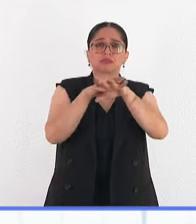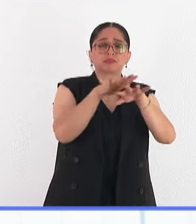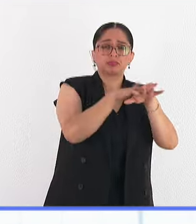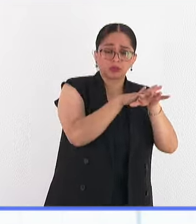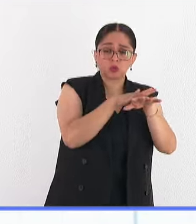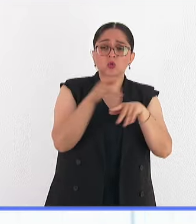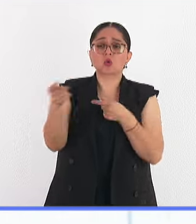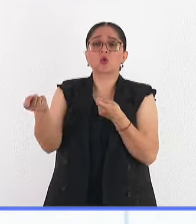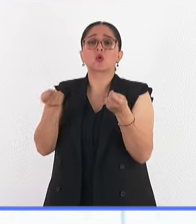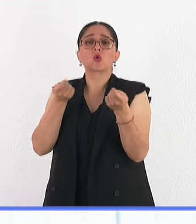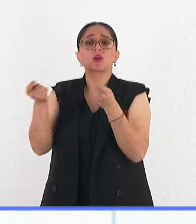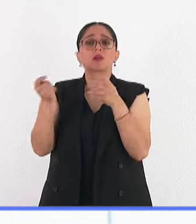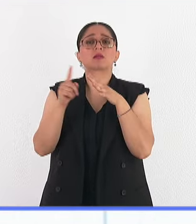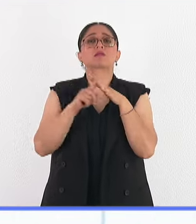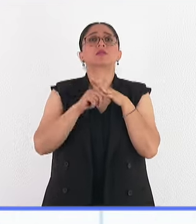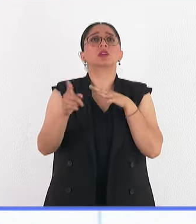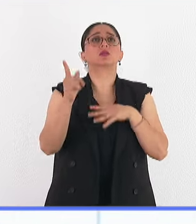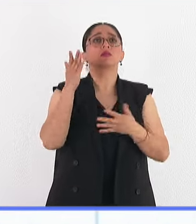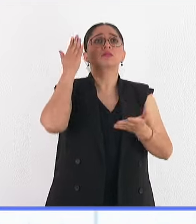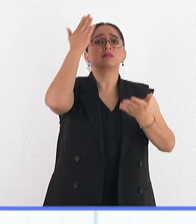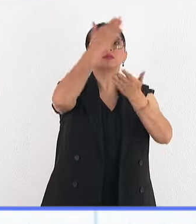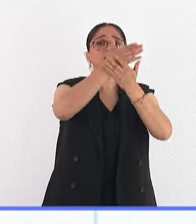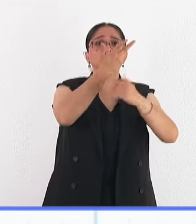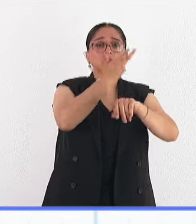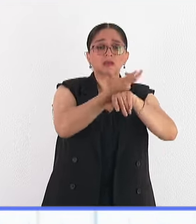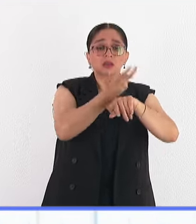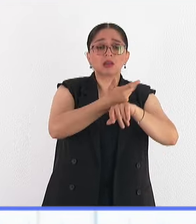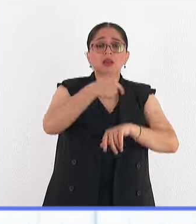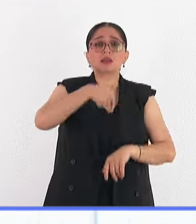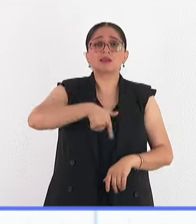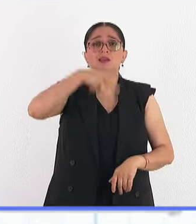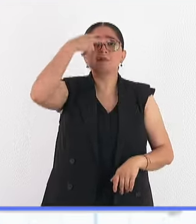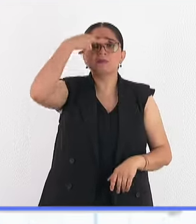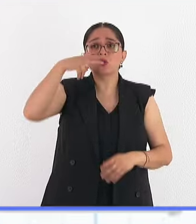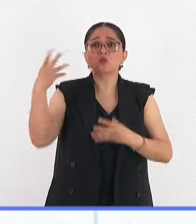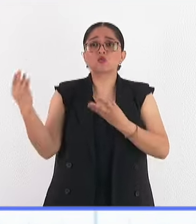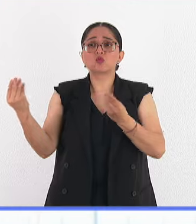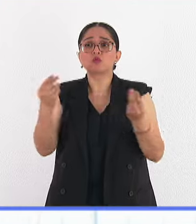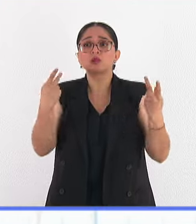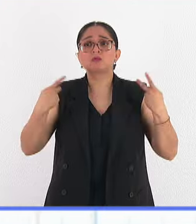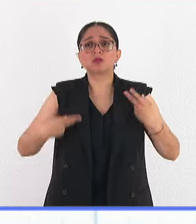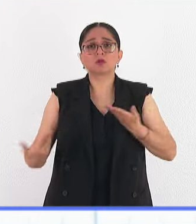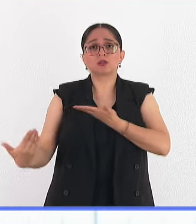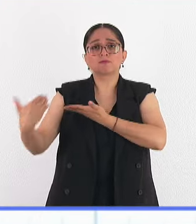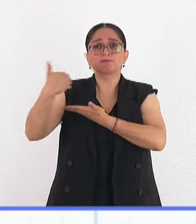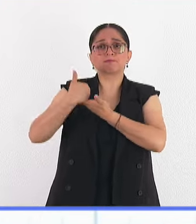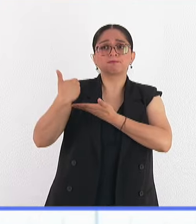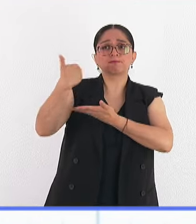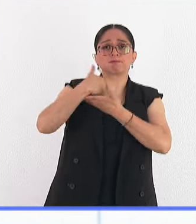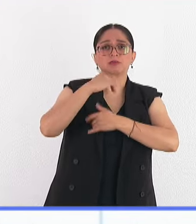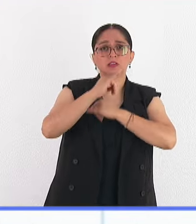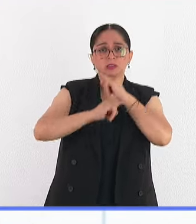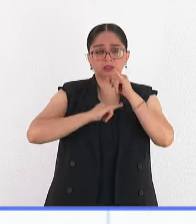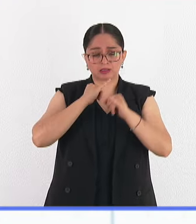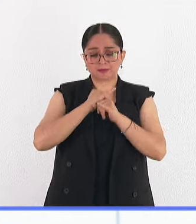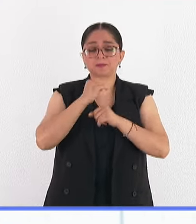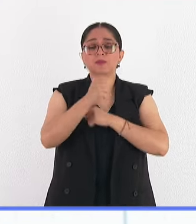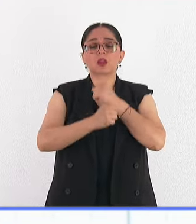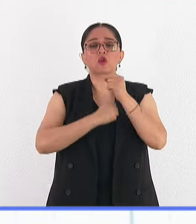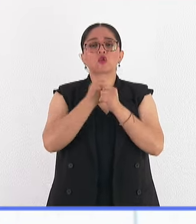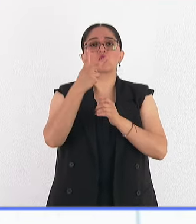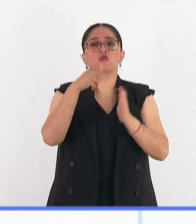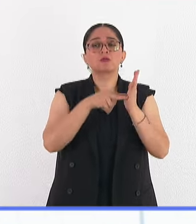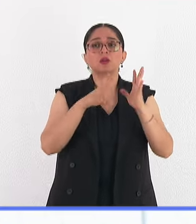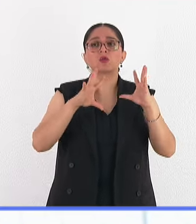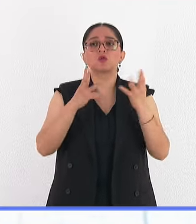estricto de la inmigración en Estados Unidos, México se está convirtiendo en un país de destino de migrantes internacionales. En el año 2000, se contaban